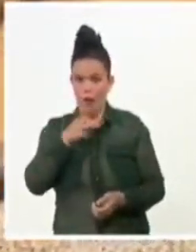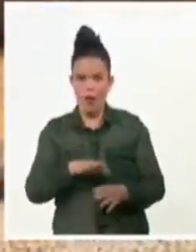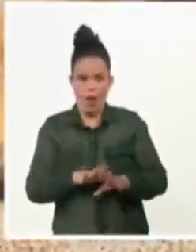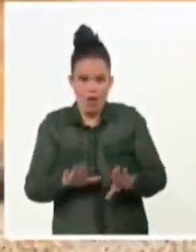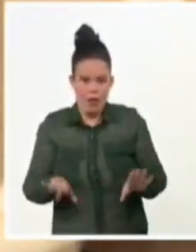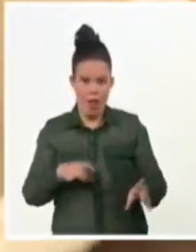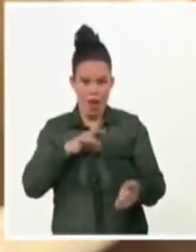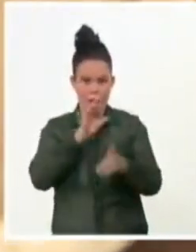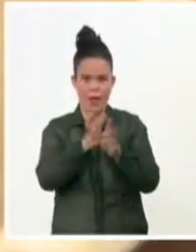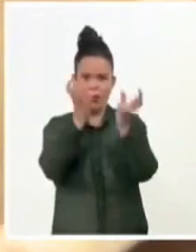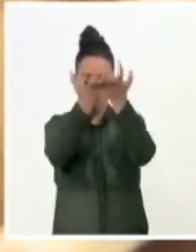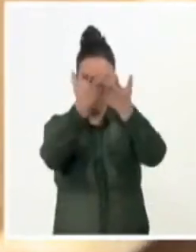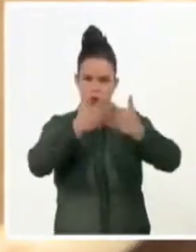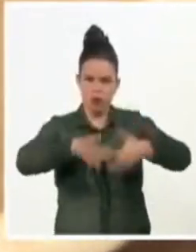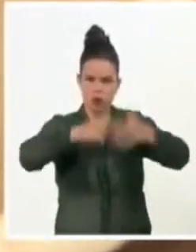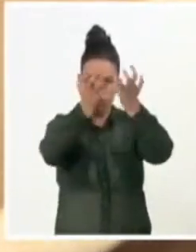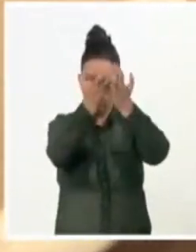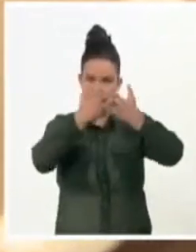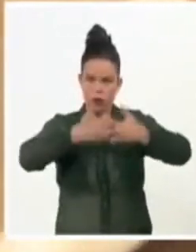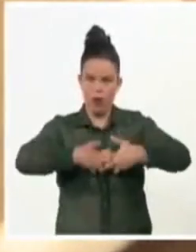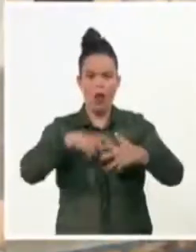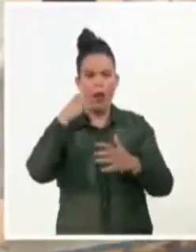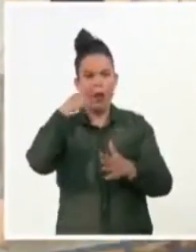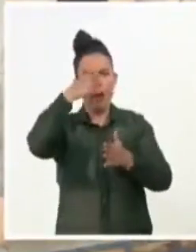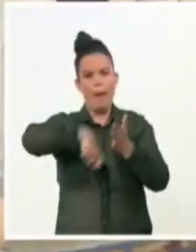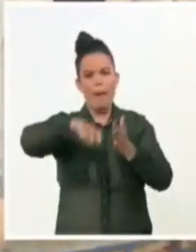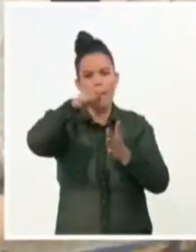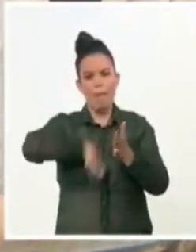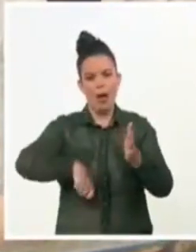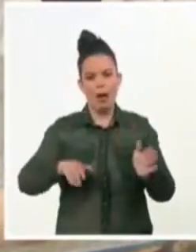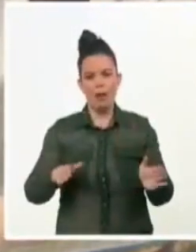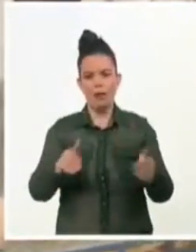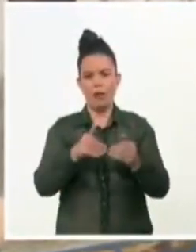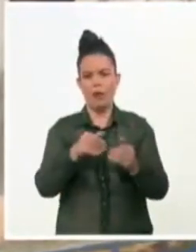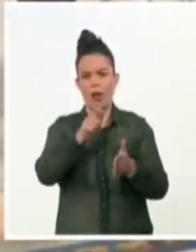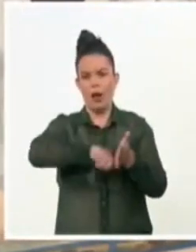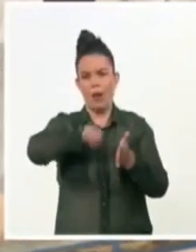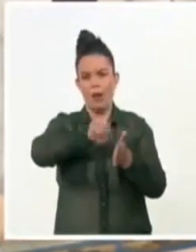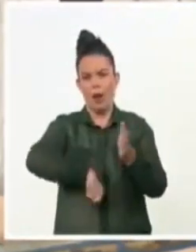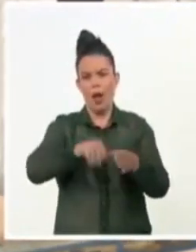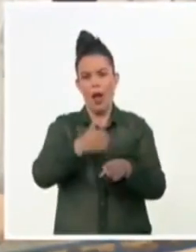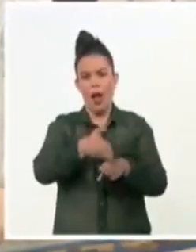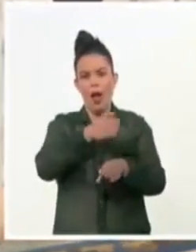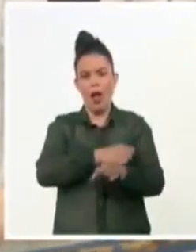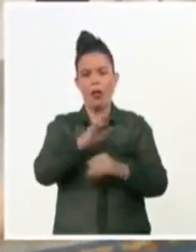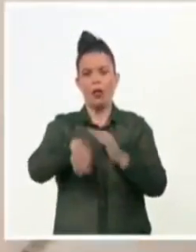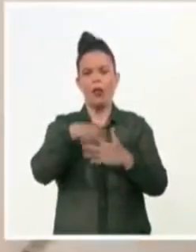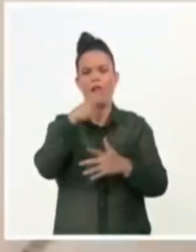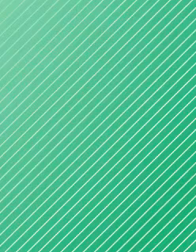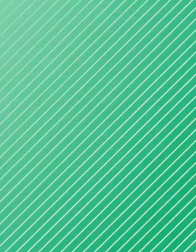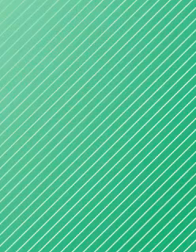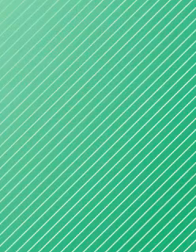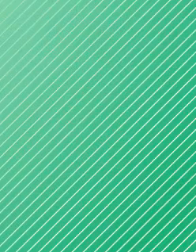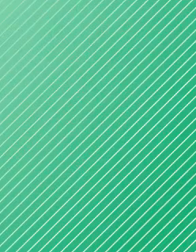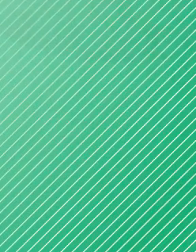ritmo en la producción y se prevé culminar este proceso antes del próximo día 25 de diciembre.